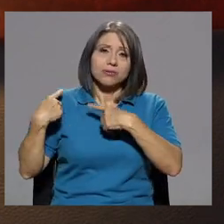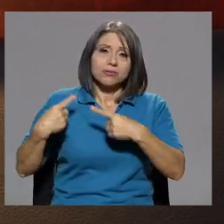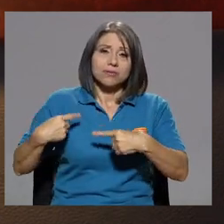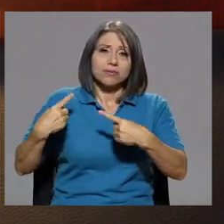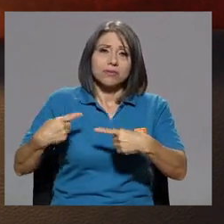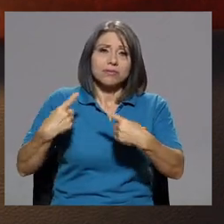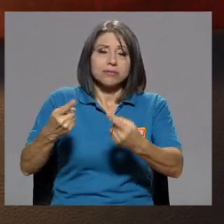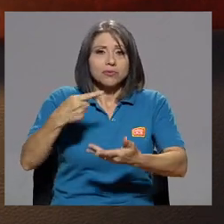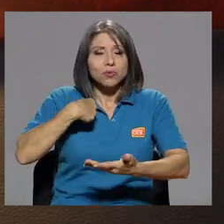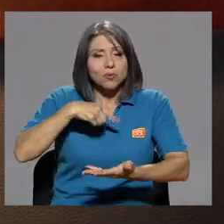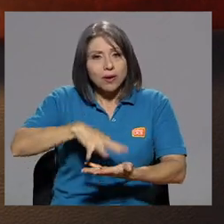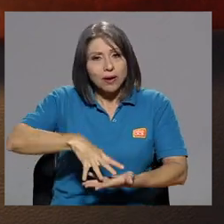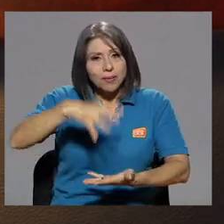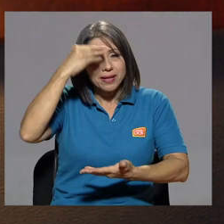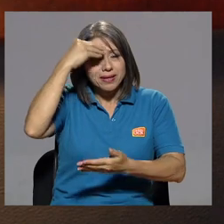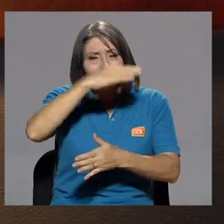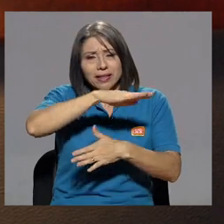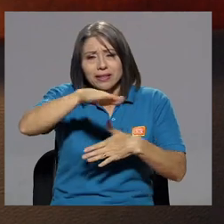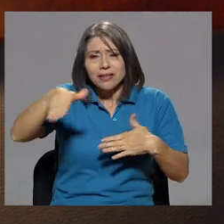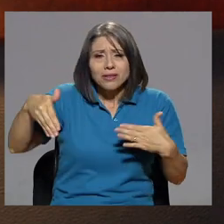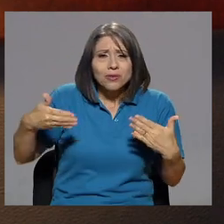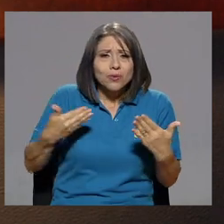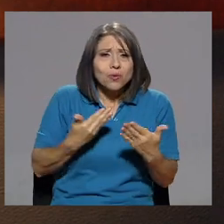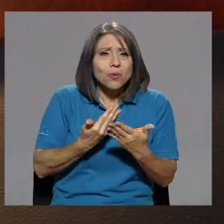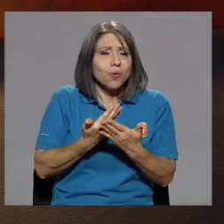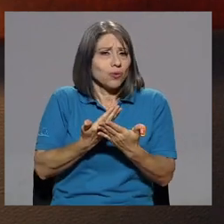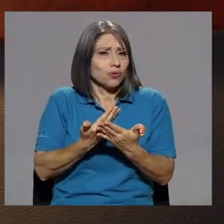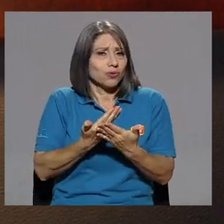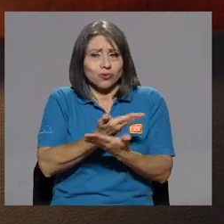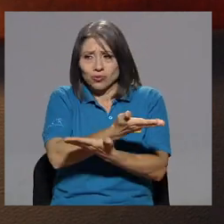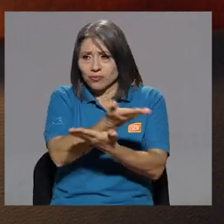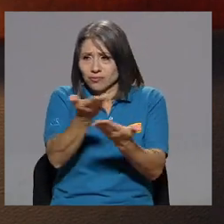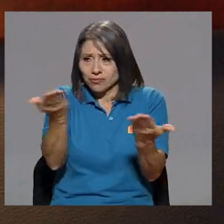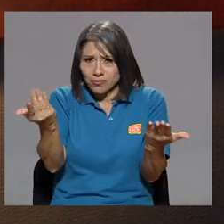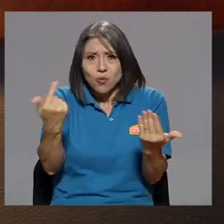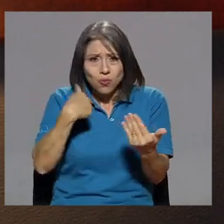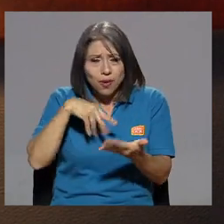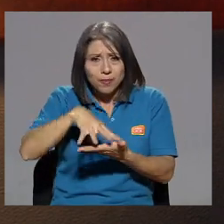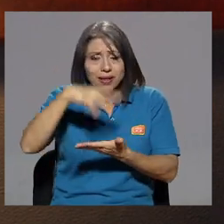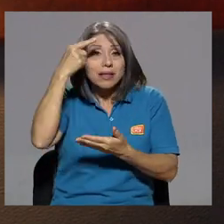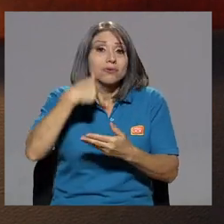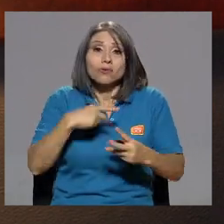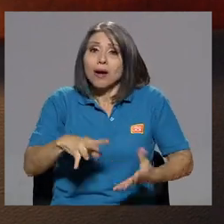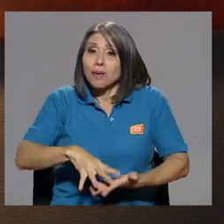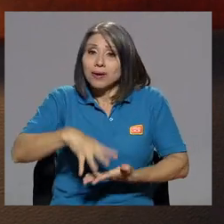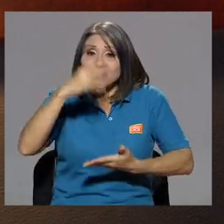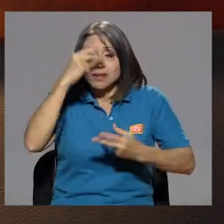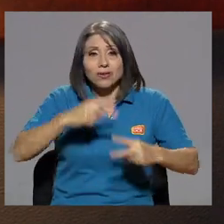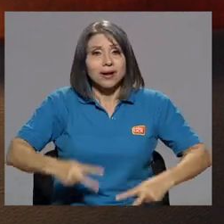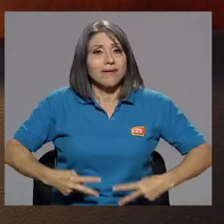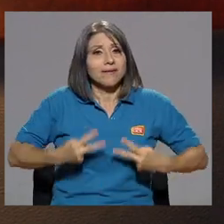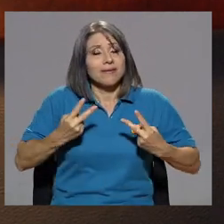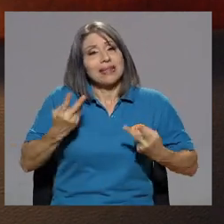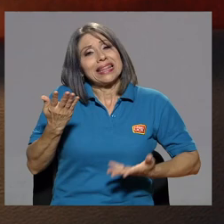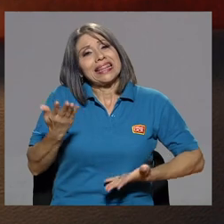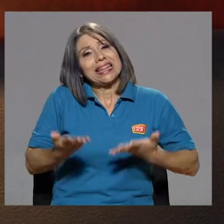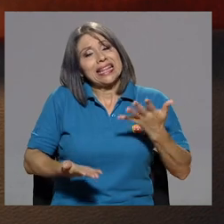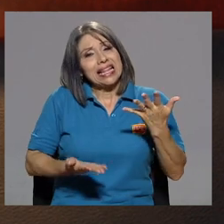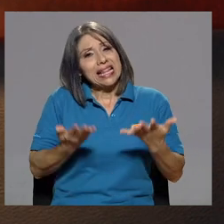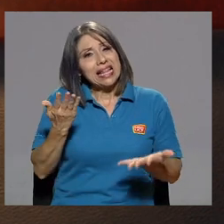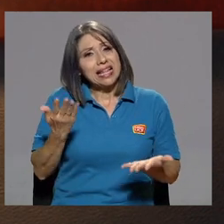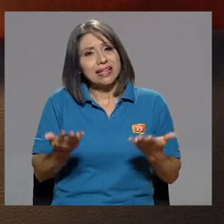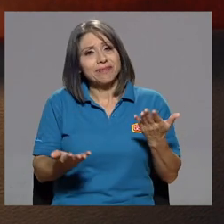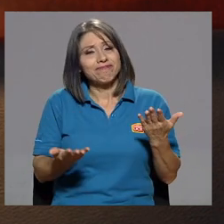aprende de todos. De todo el mundo aprende uno. Y yo he aprendido de la vida. Tal vez no,